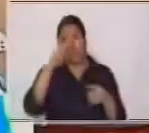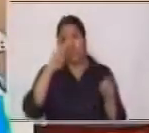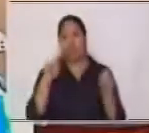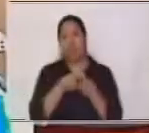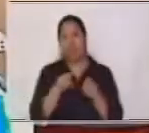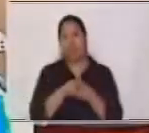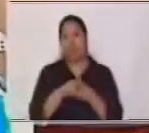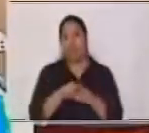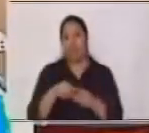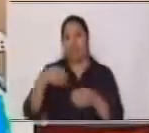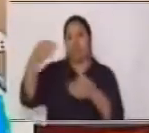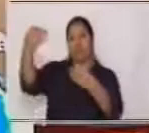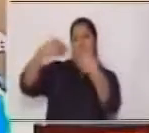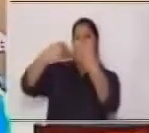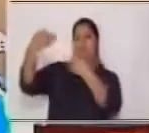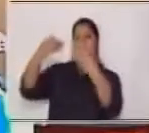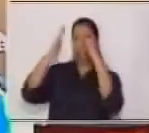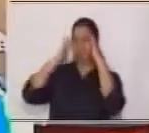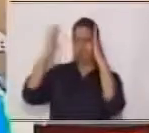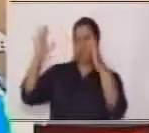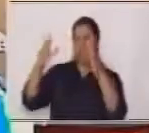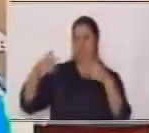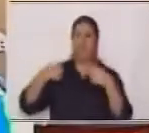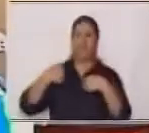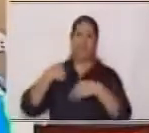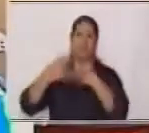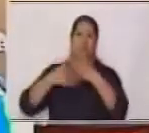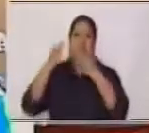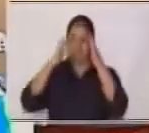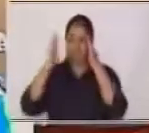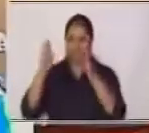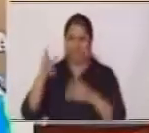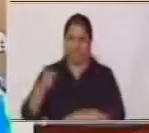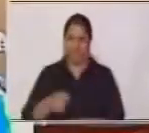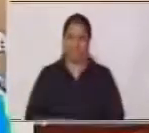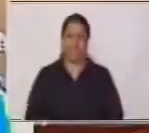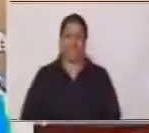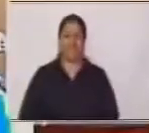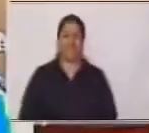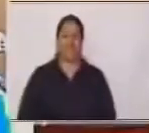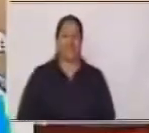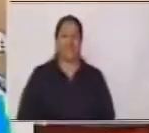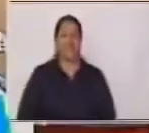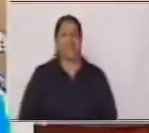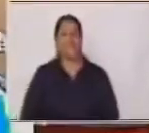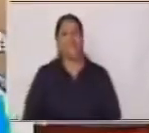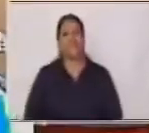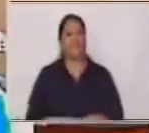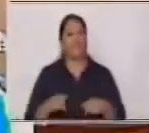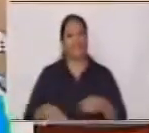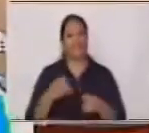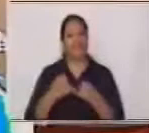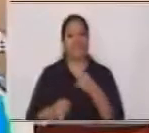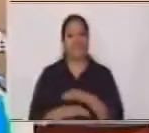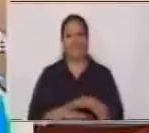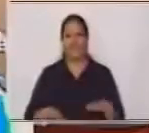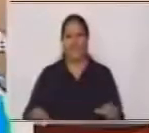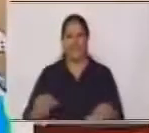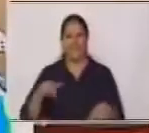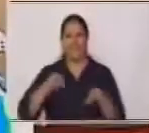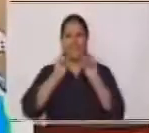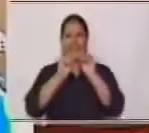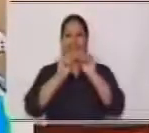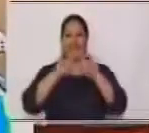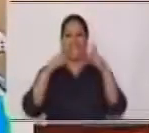escuchados ¿Verdad? Eso es muy importante Muy bien Entonces Con eso terminamos Nuestra clase